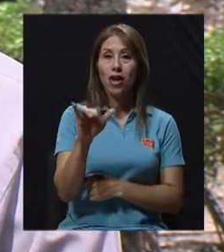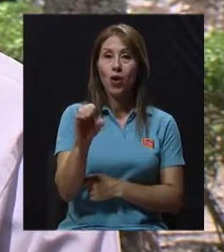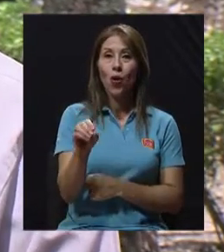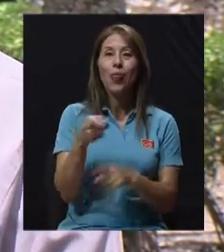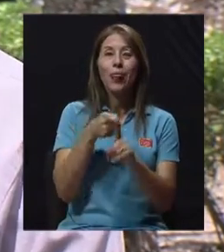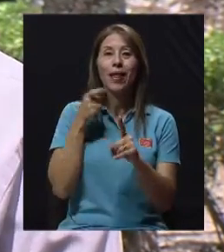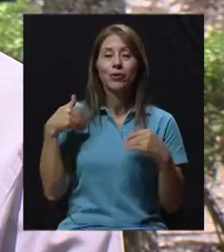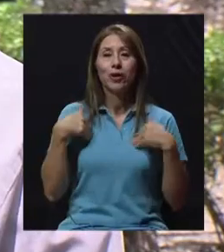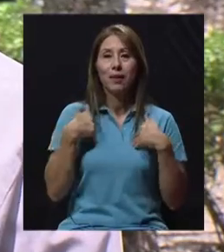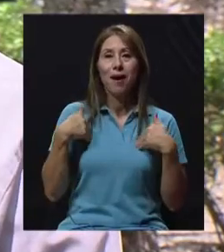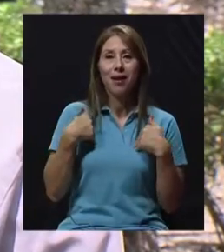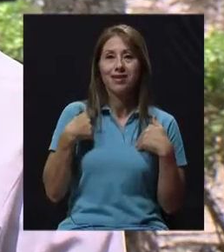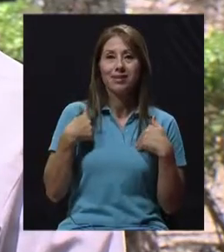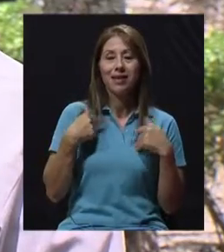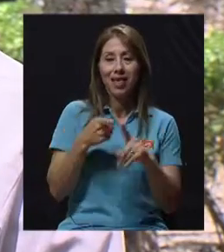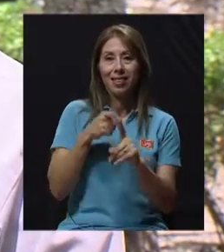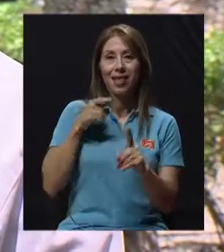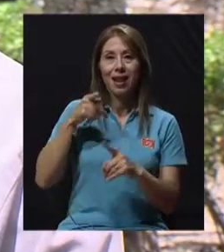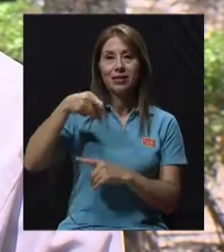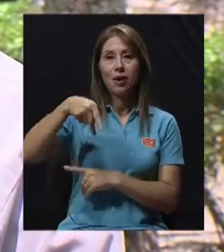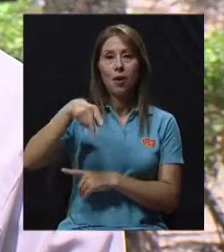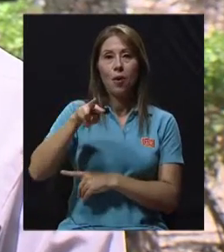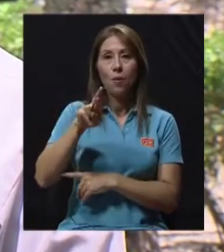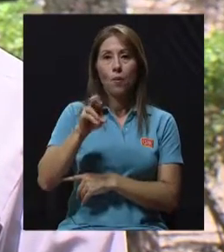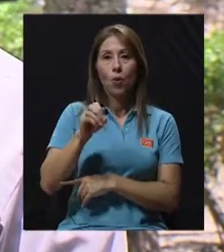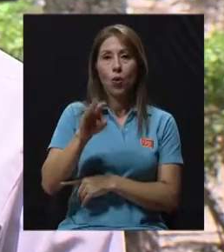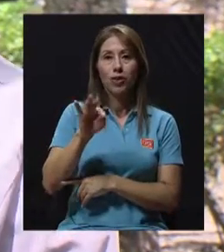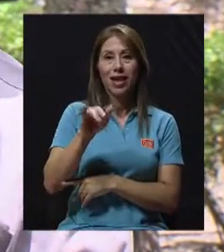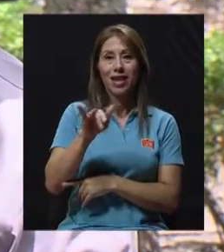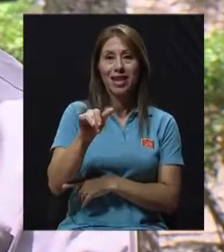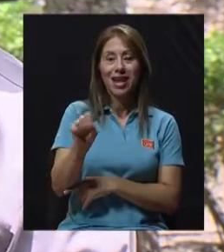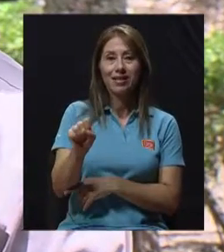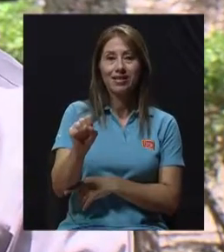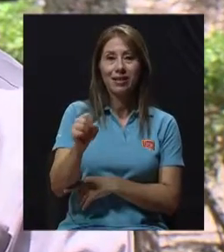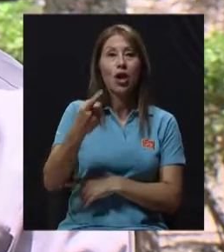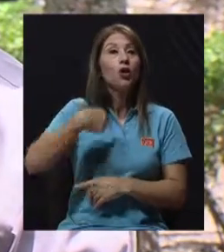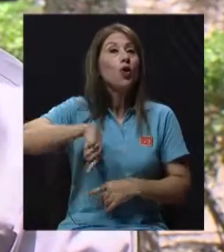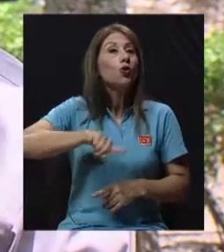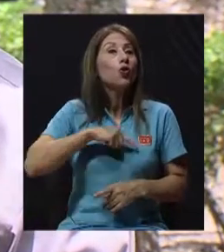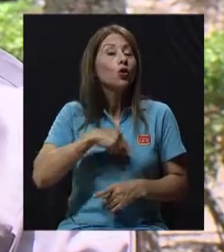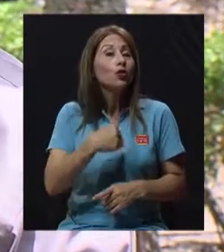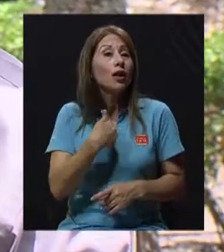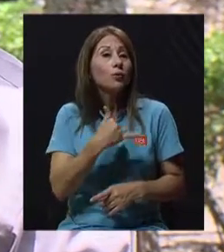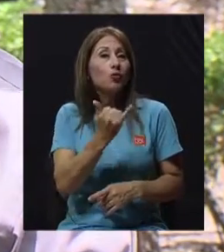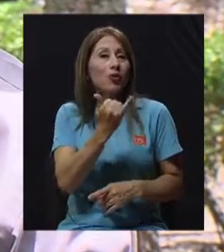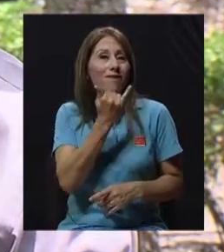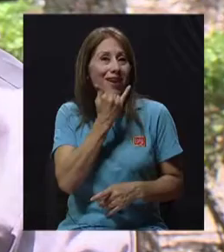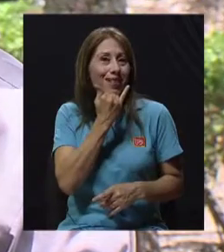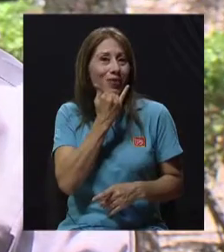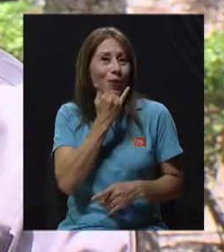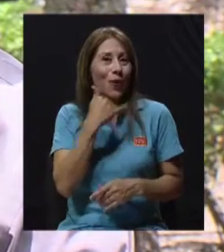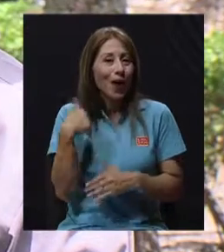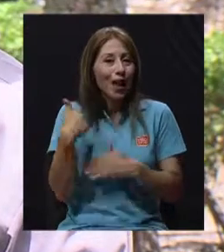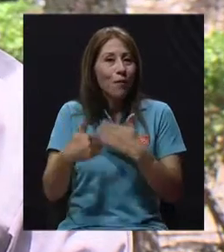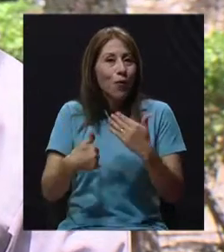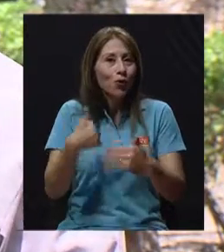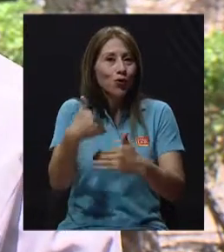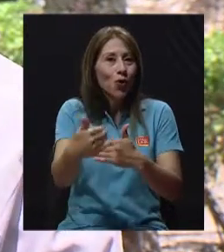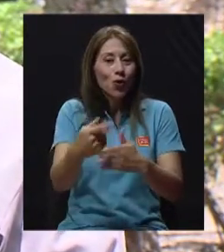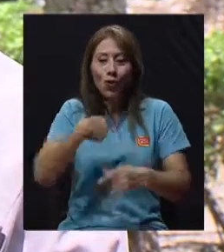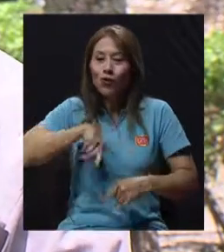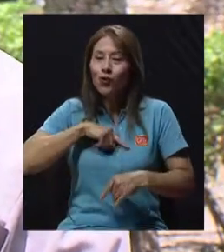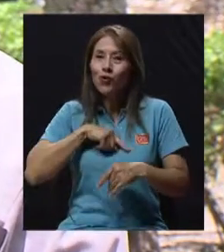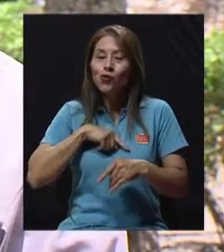animales también, ¿verdad? Vienen las proteínas. Nosotros tenemos un defecto a la hora de la evolución que no nos permite sintetizar esas proteínas